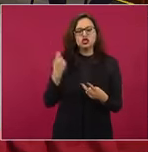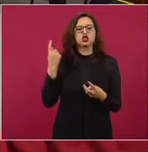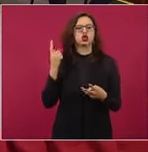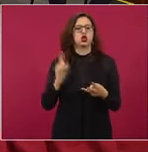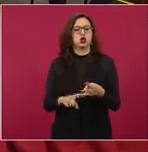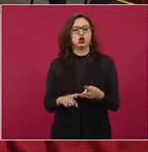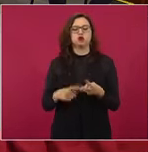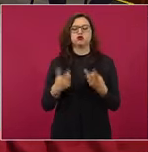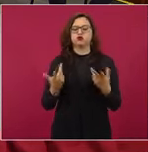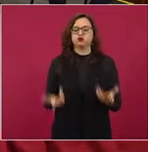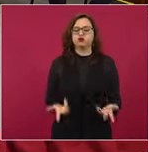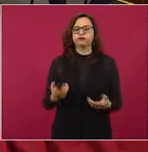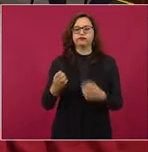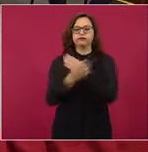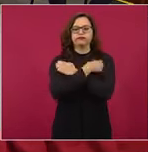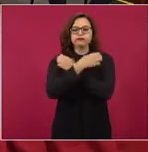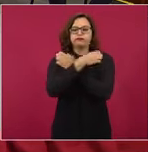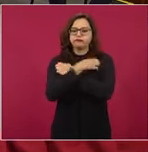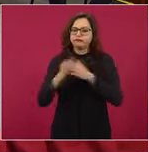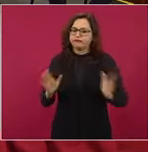es el impulso a la educación,